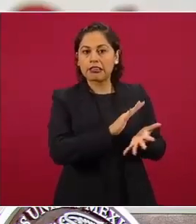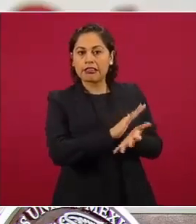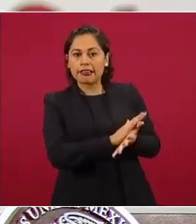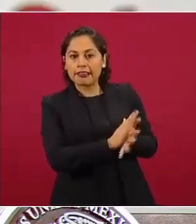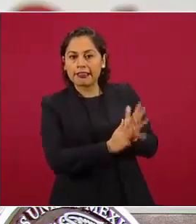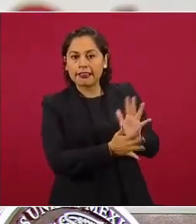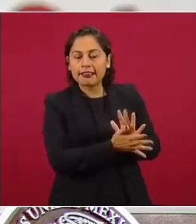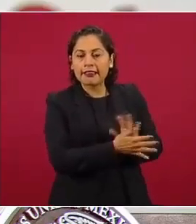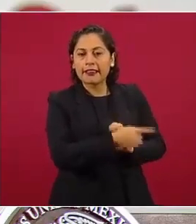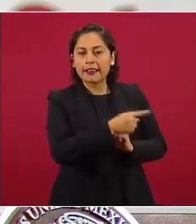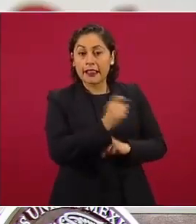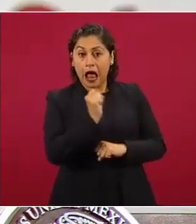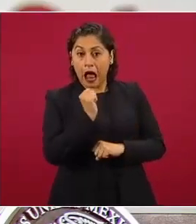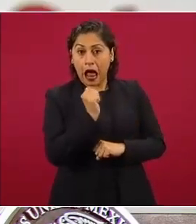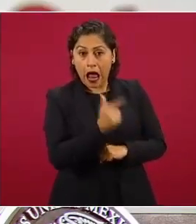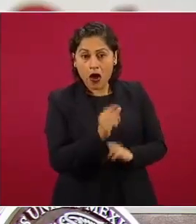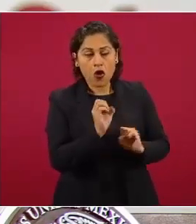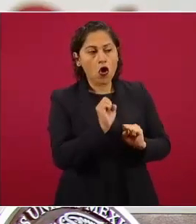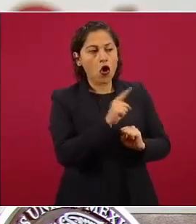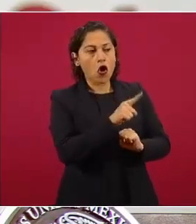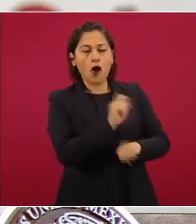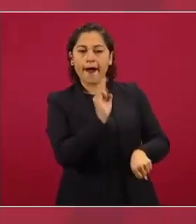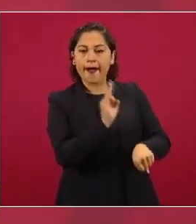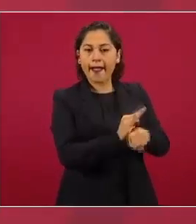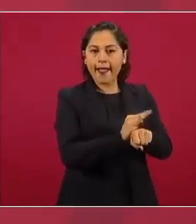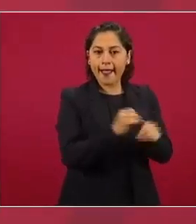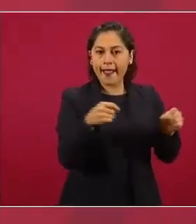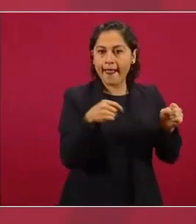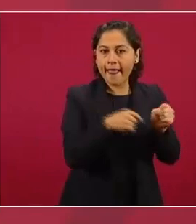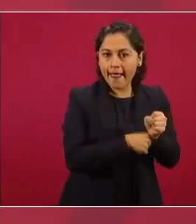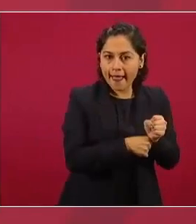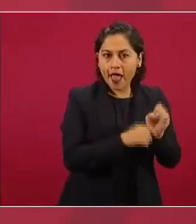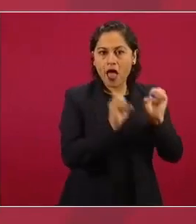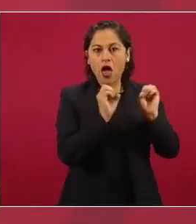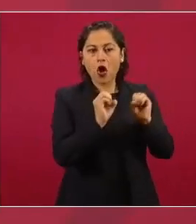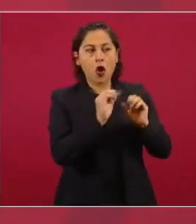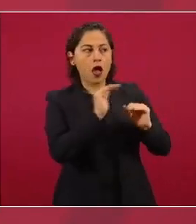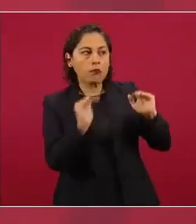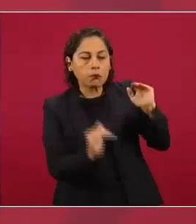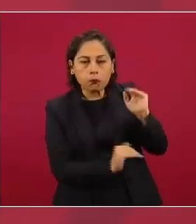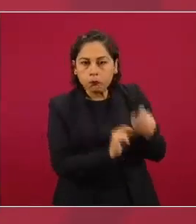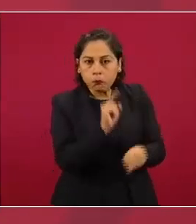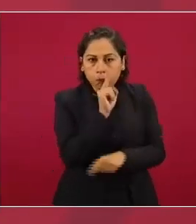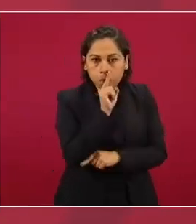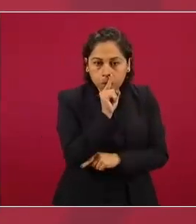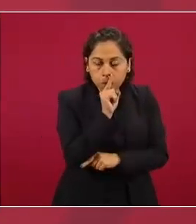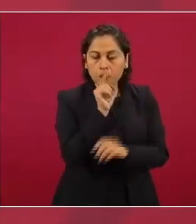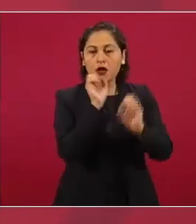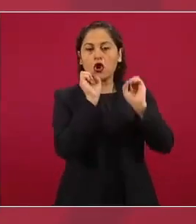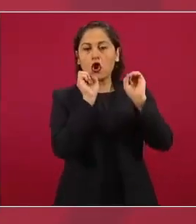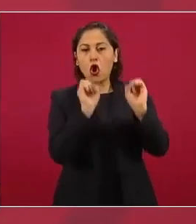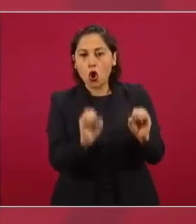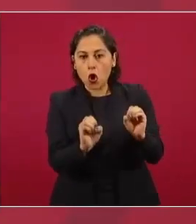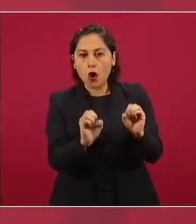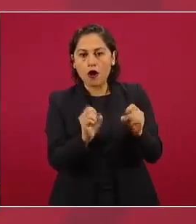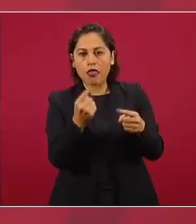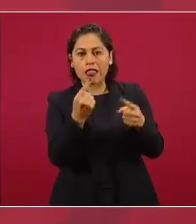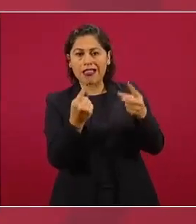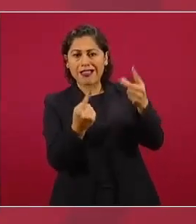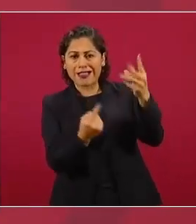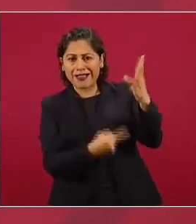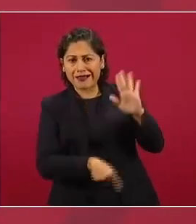ni de subordinación política ni de nada